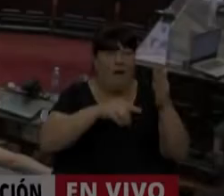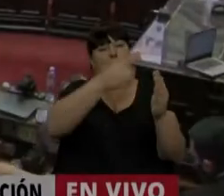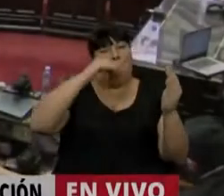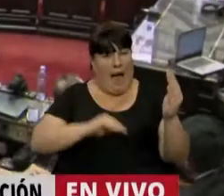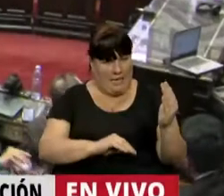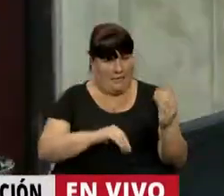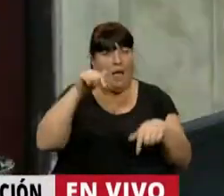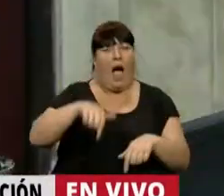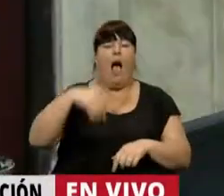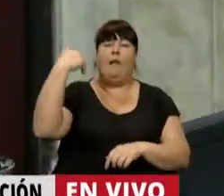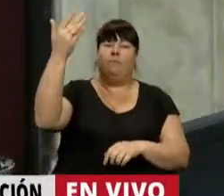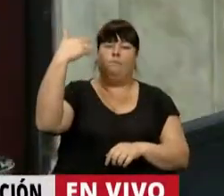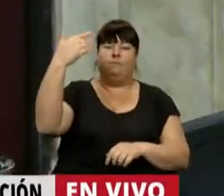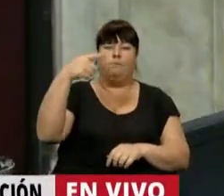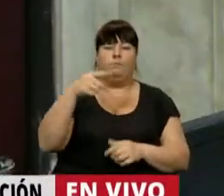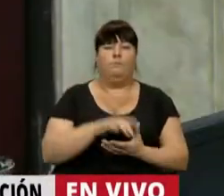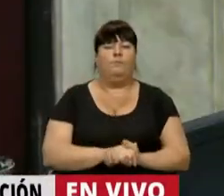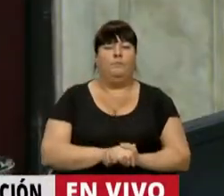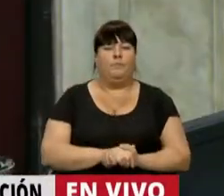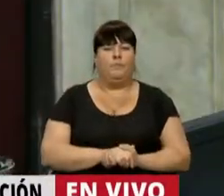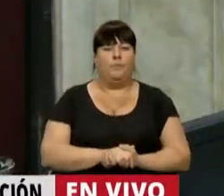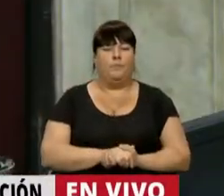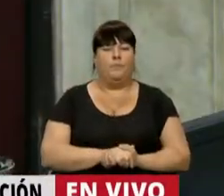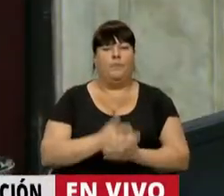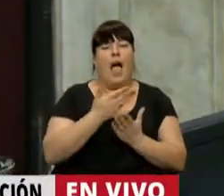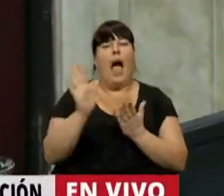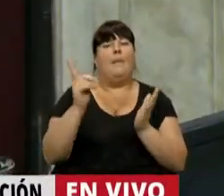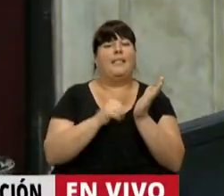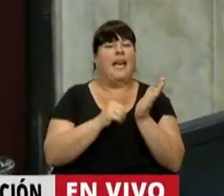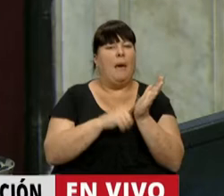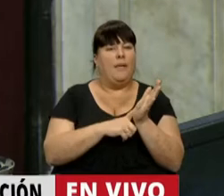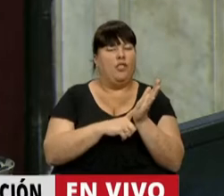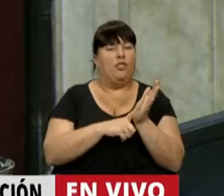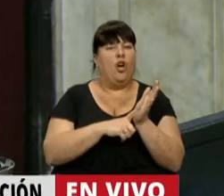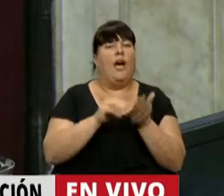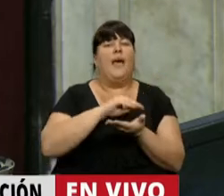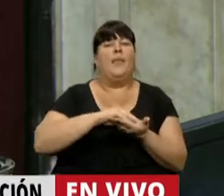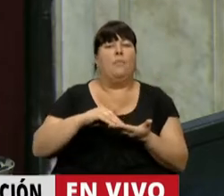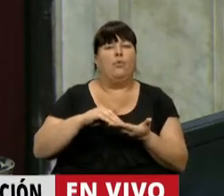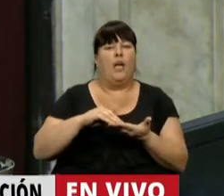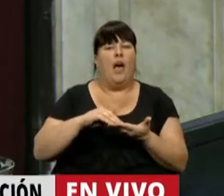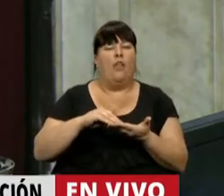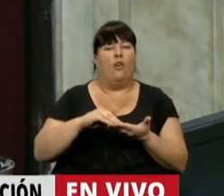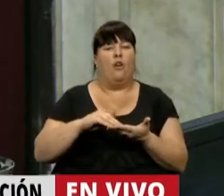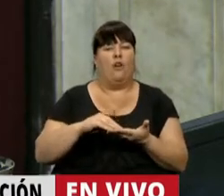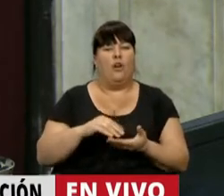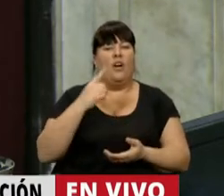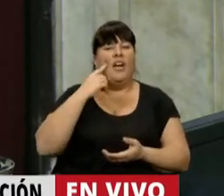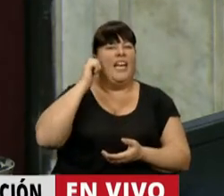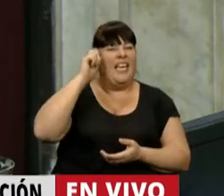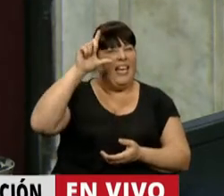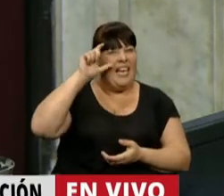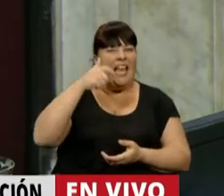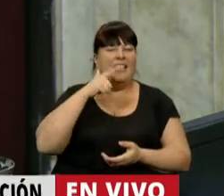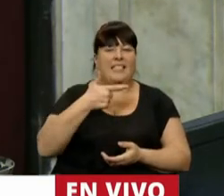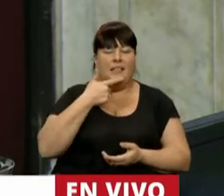En uso de la palabra para un apartamiento de reglamento, el diputado Fernando Iglesias.